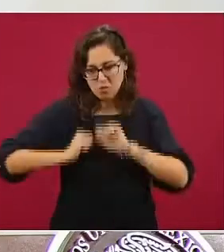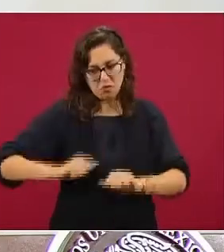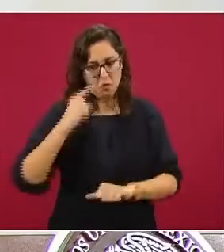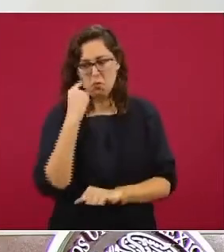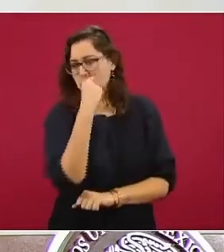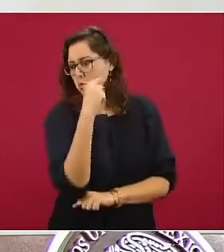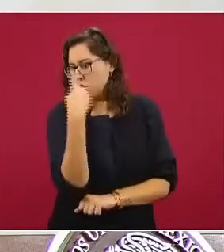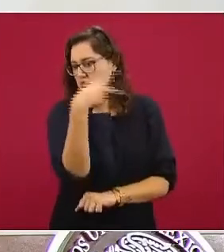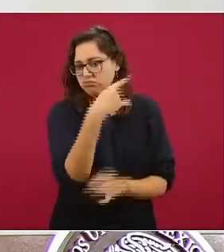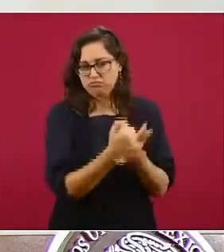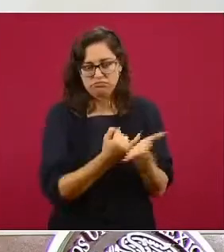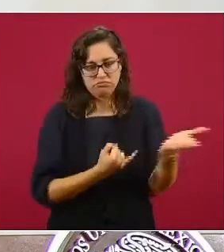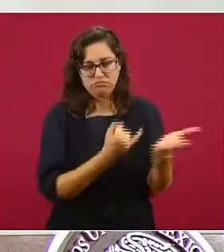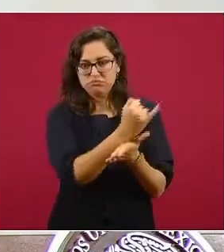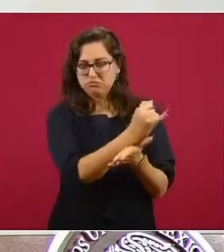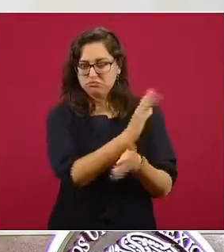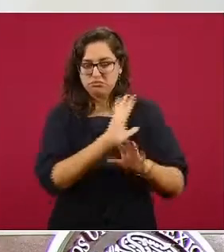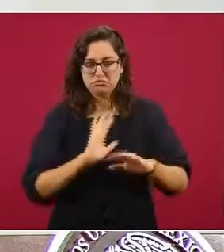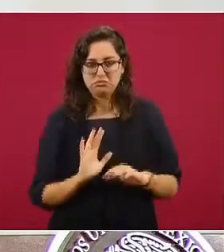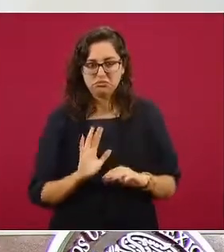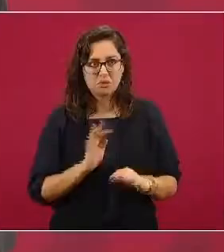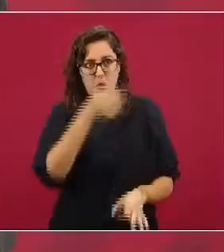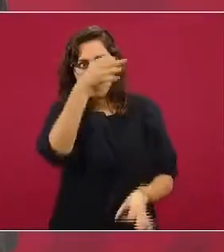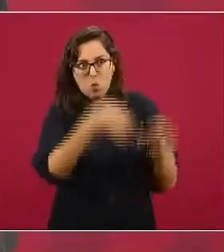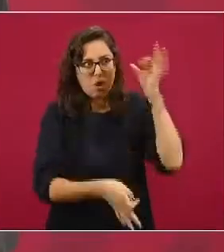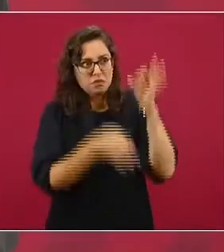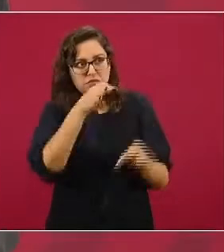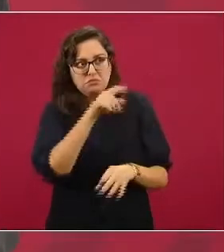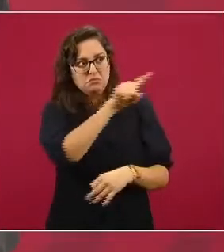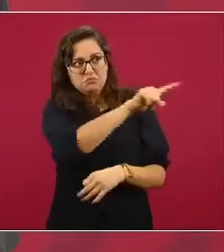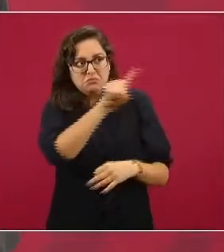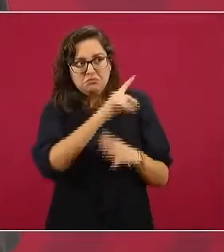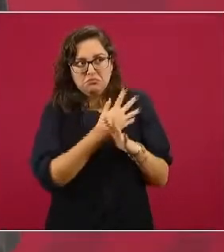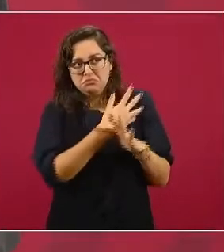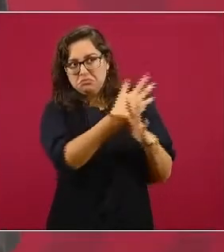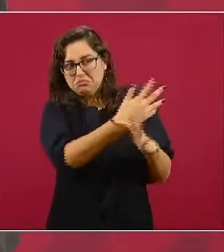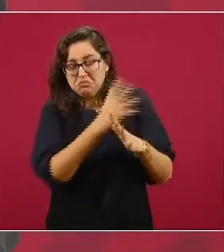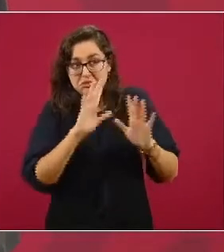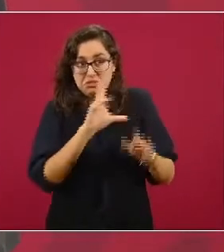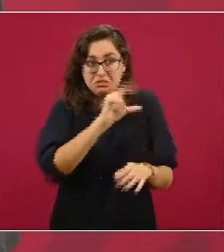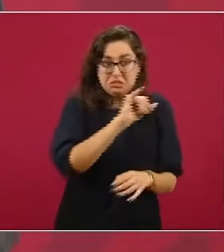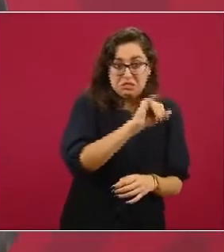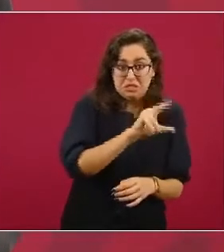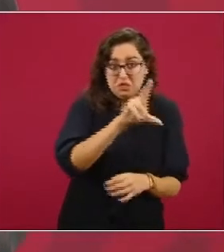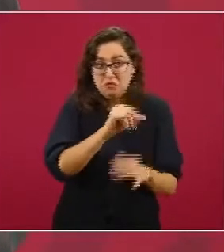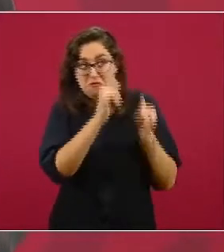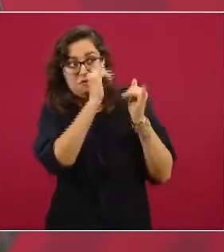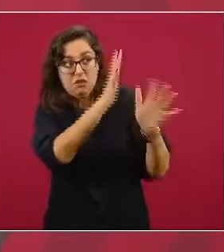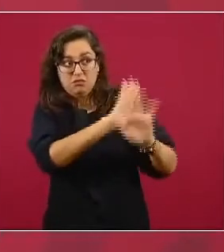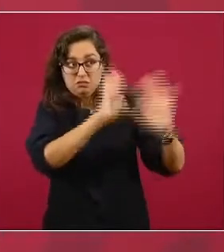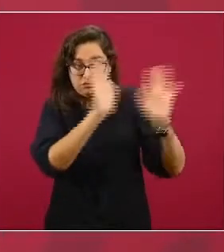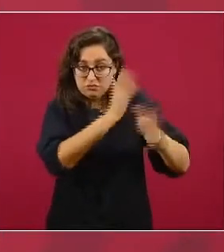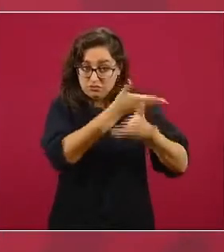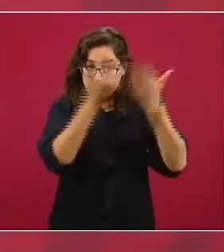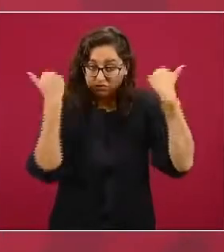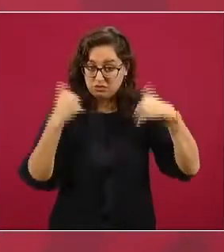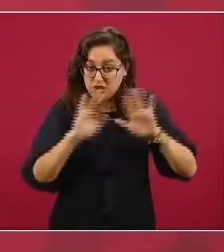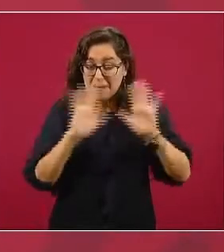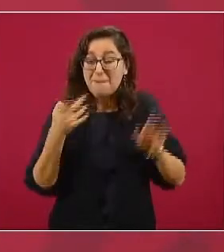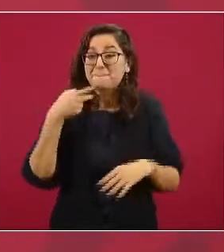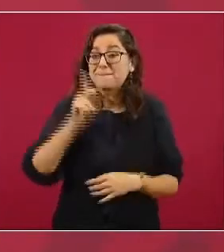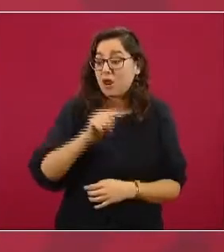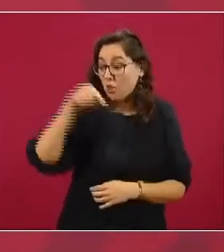o los jueces en Estados Unidos. Pero en el caso nuestro, yo